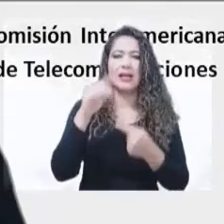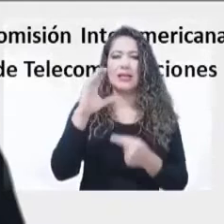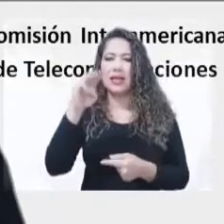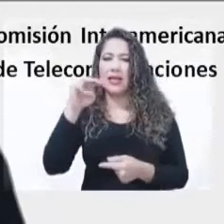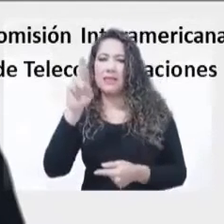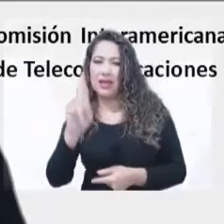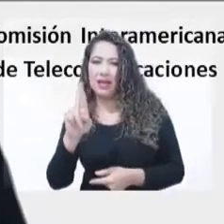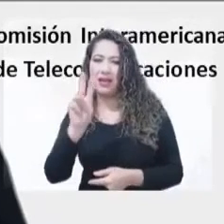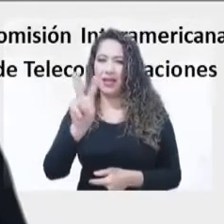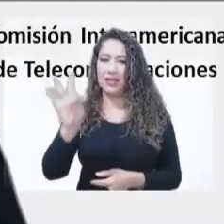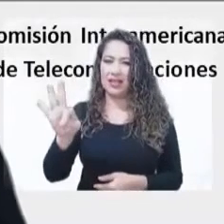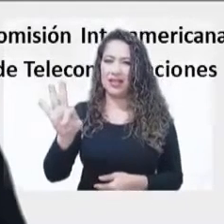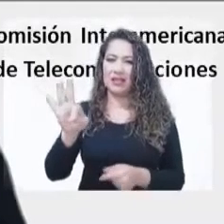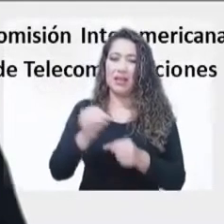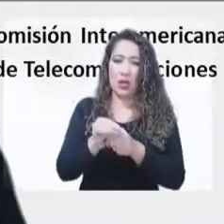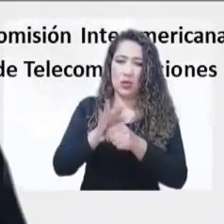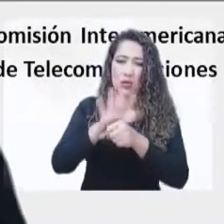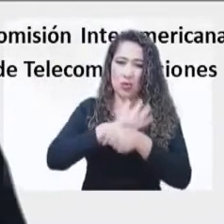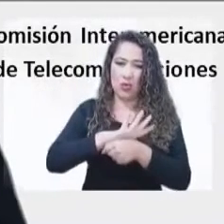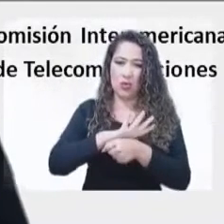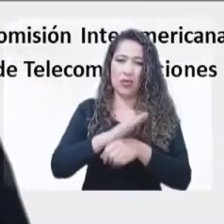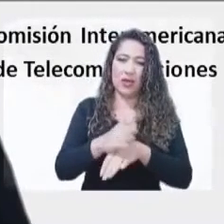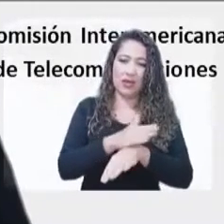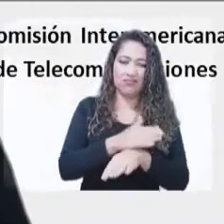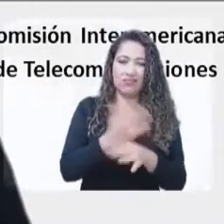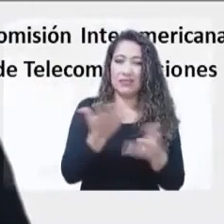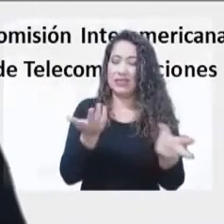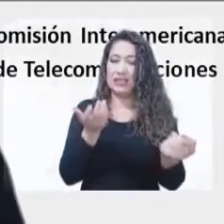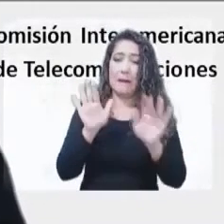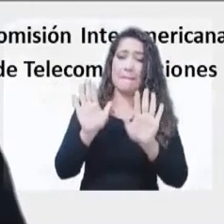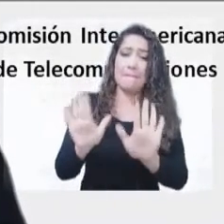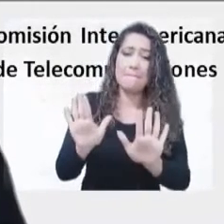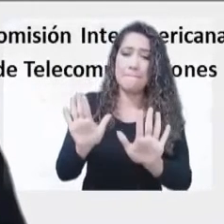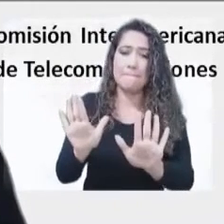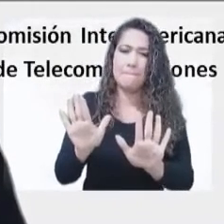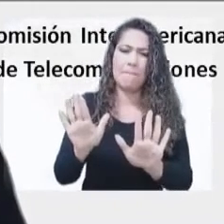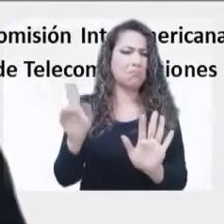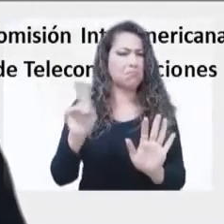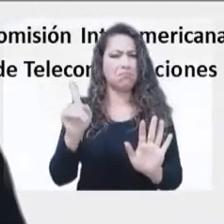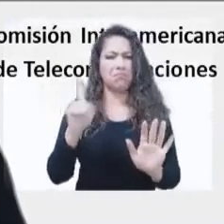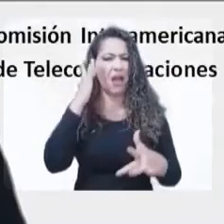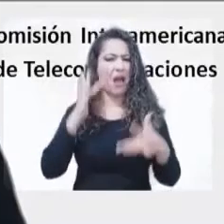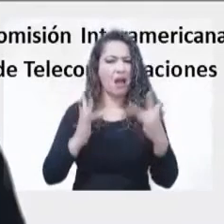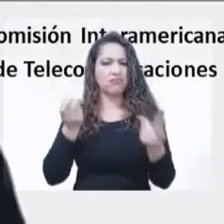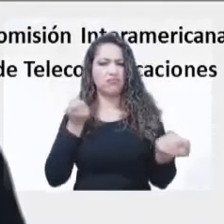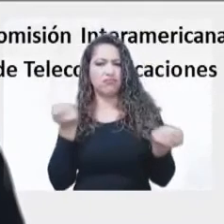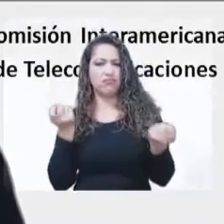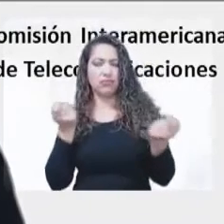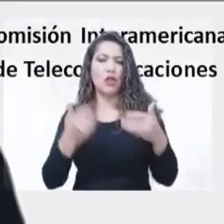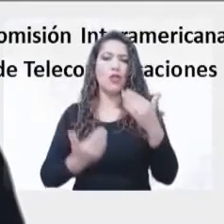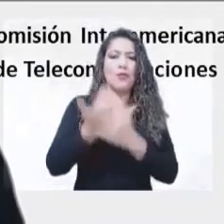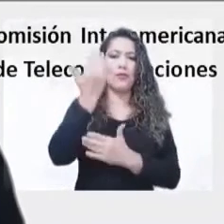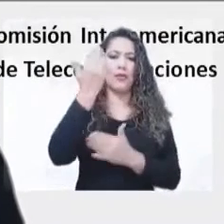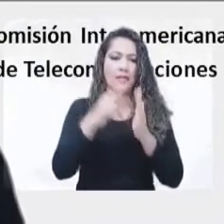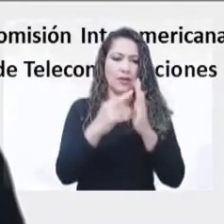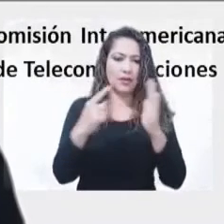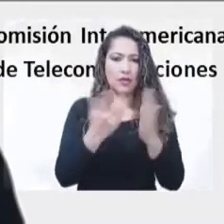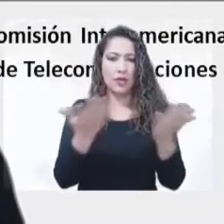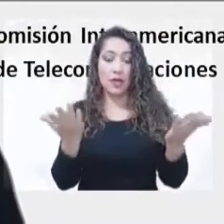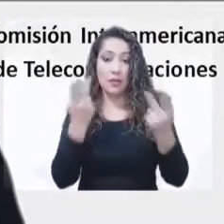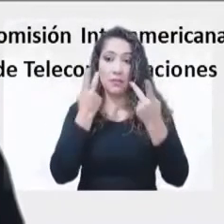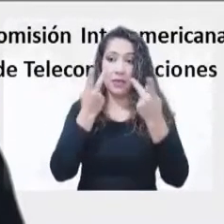pandemia no ha podido detenernos, nos hemos adaptado a una nueva realidad y me complace ver cómo las